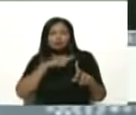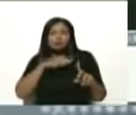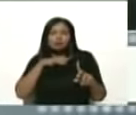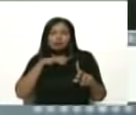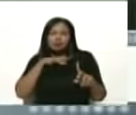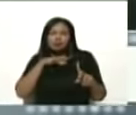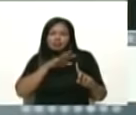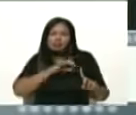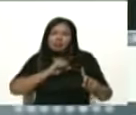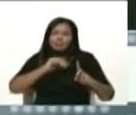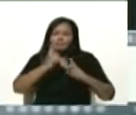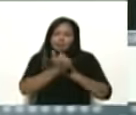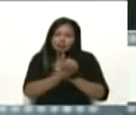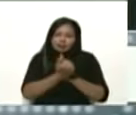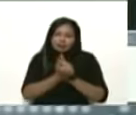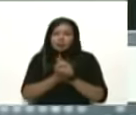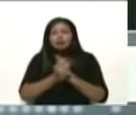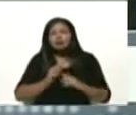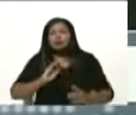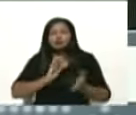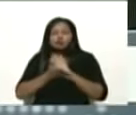destrucción de la vida en el planeta,